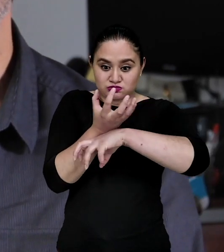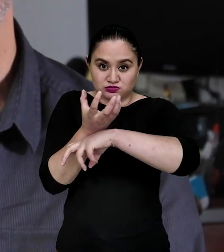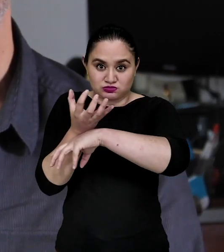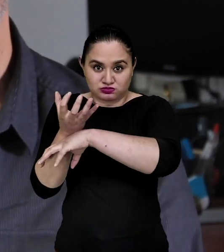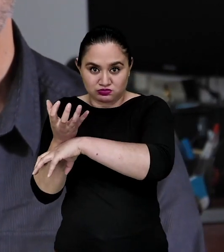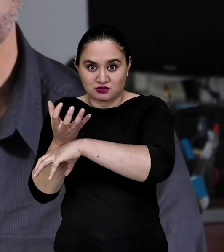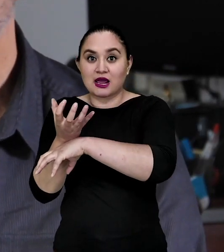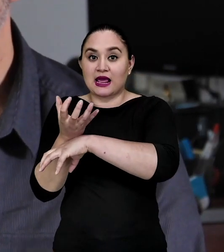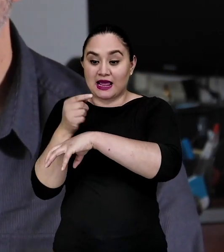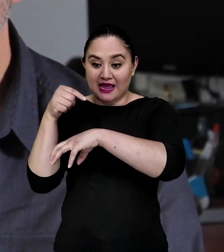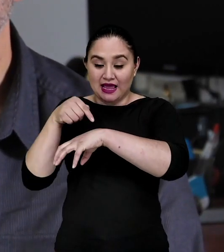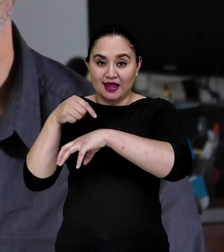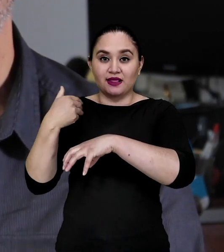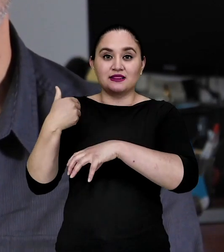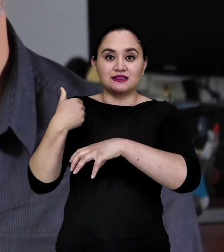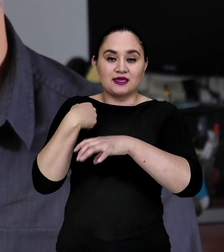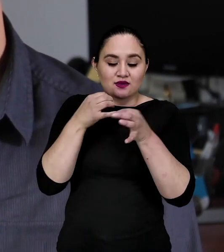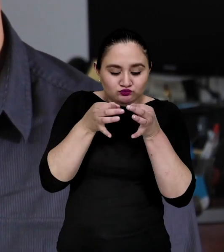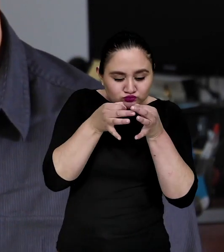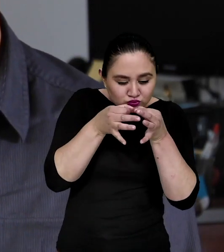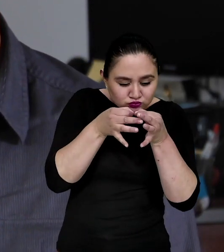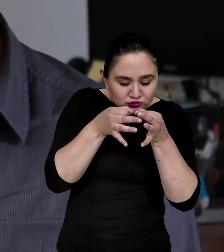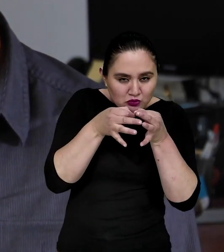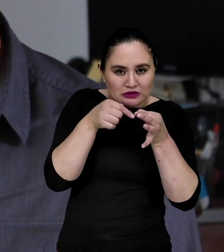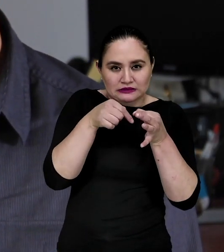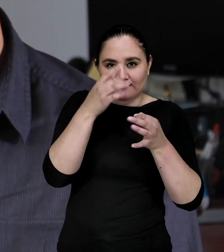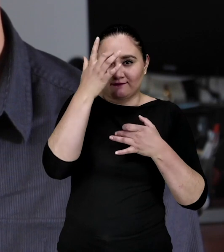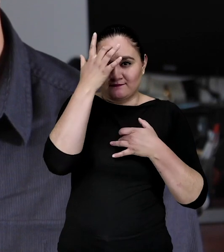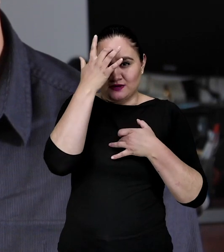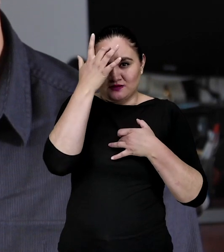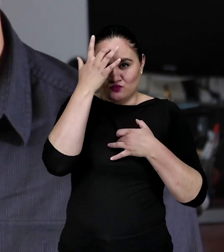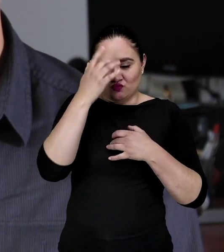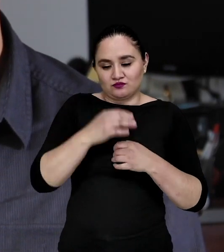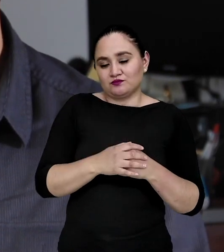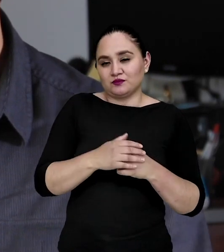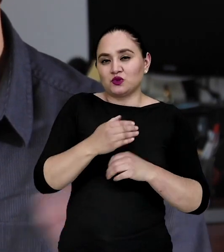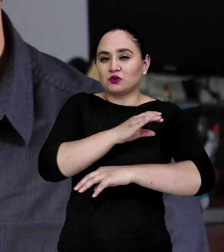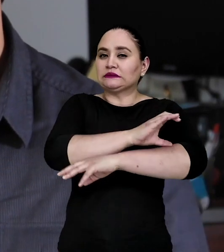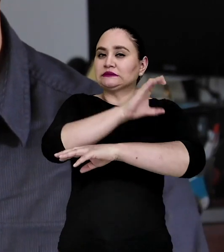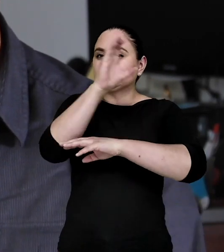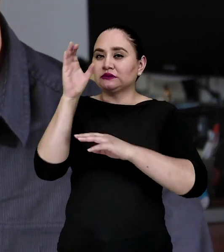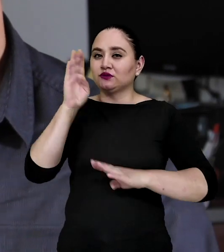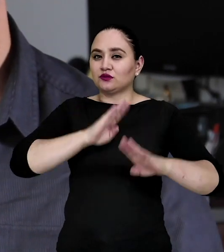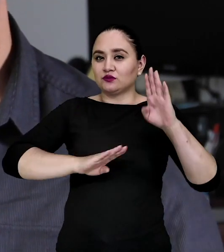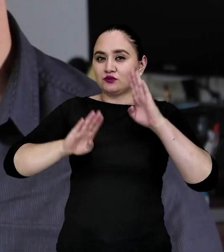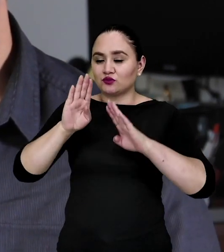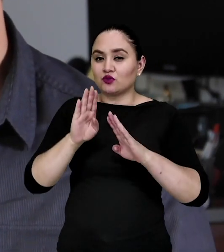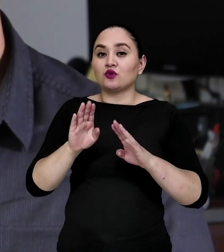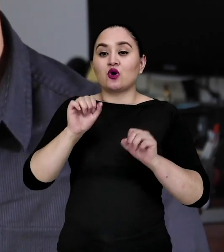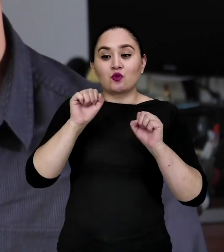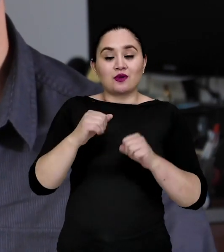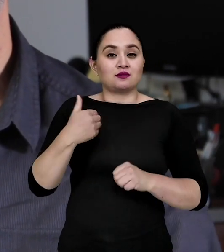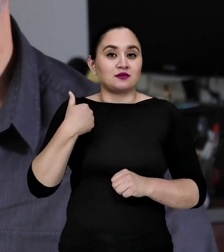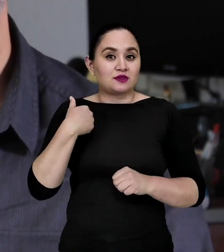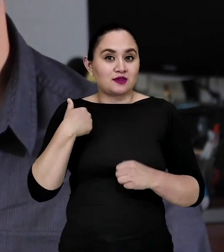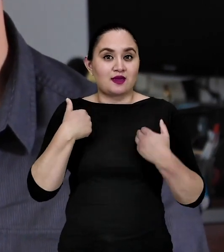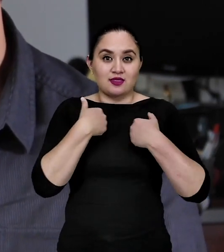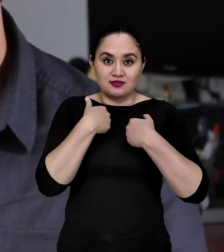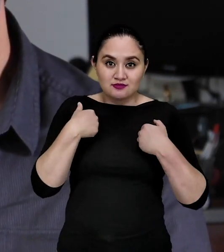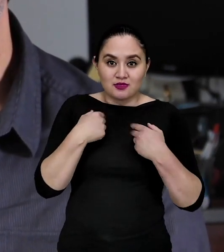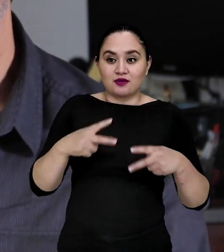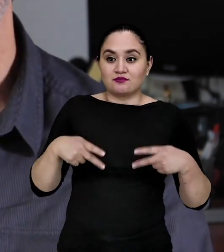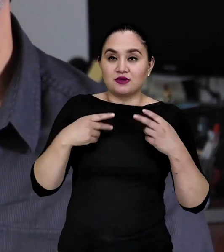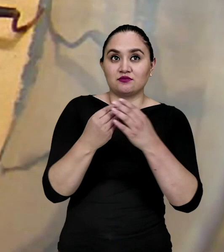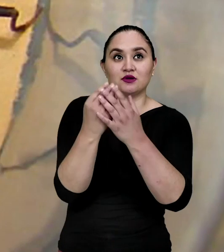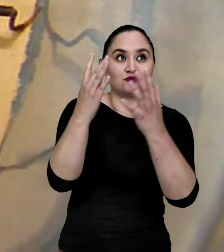unicelular, es de una célula que vive, su ciclo biológico está entre los mamíferos que